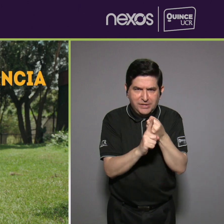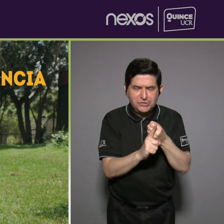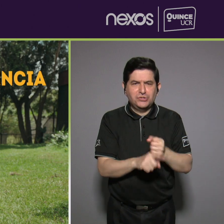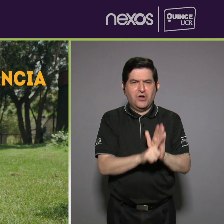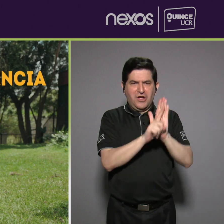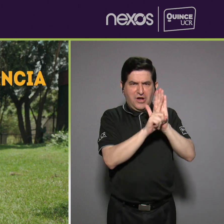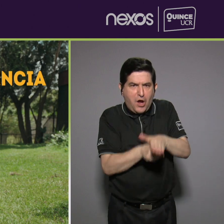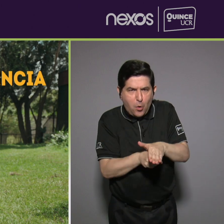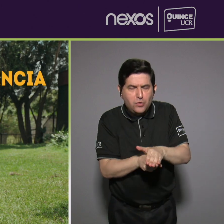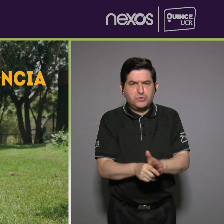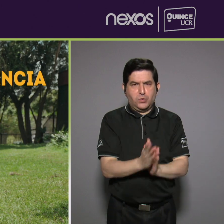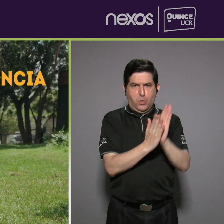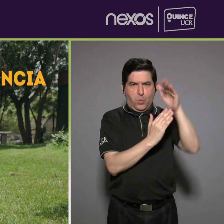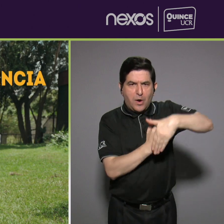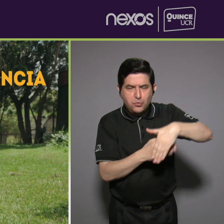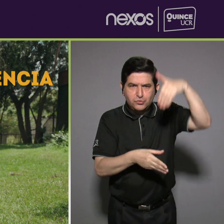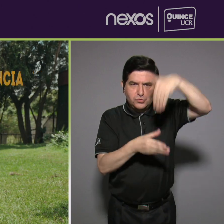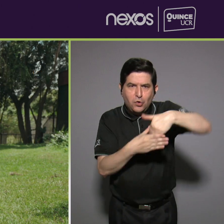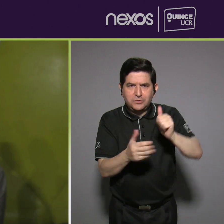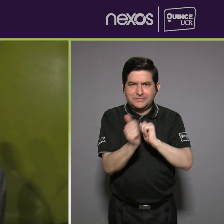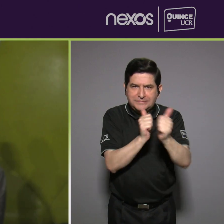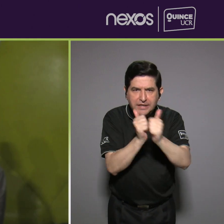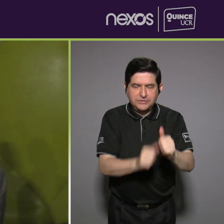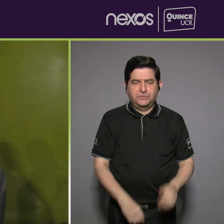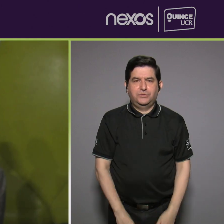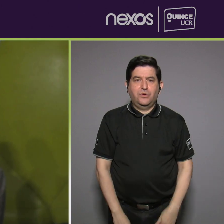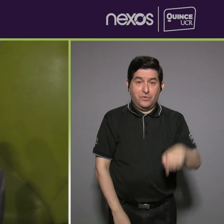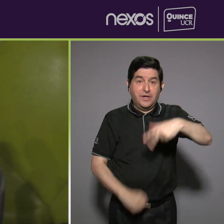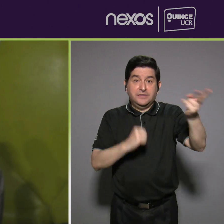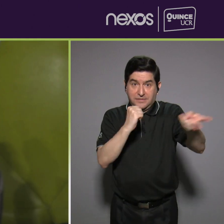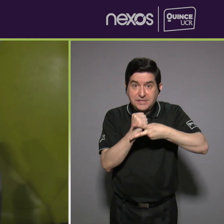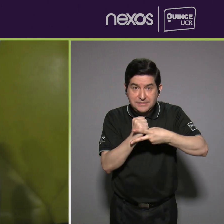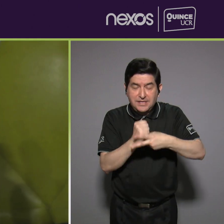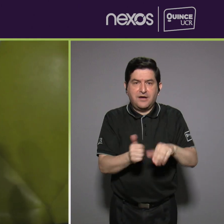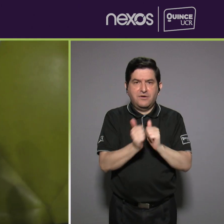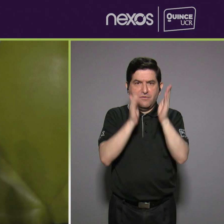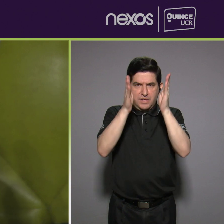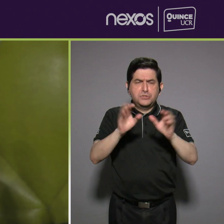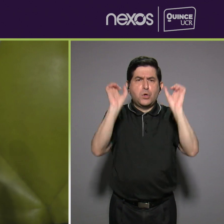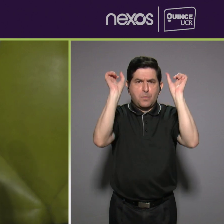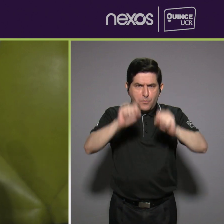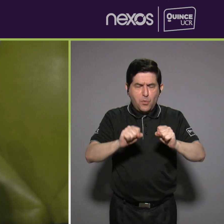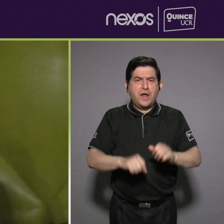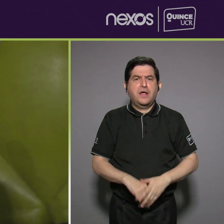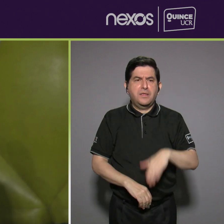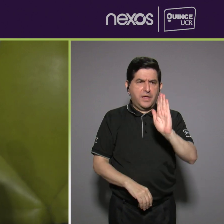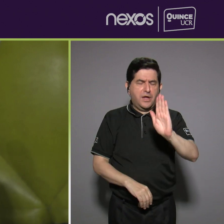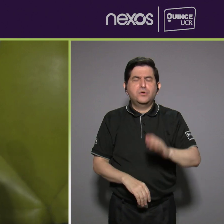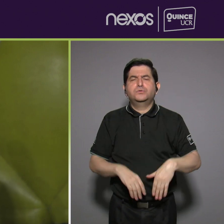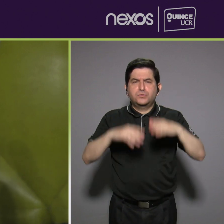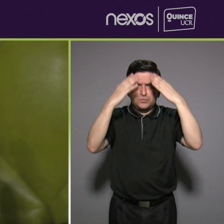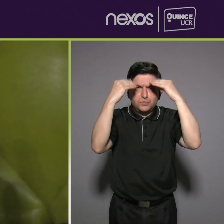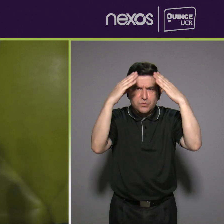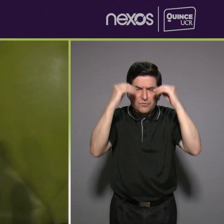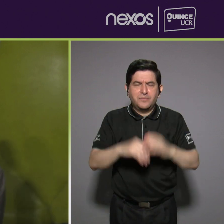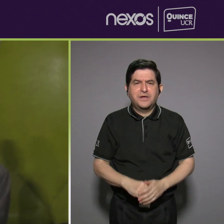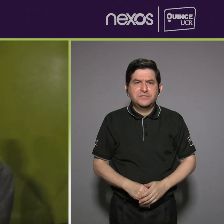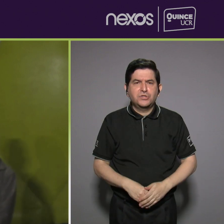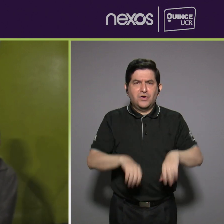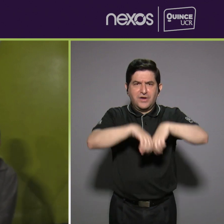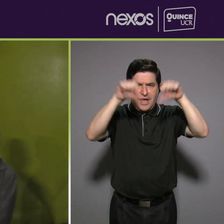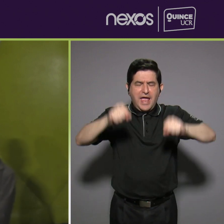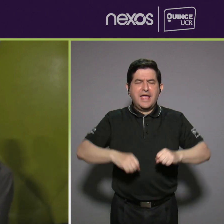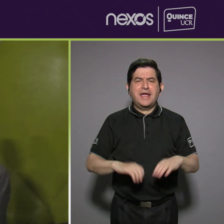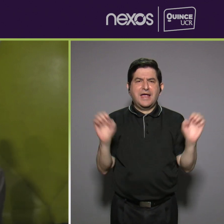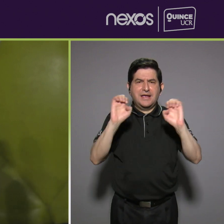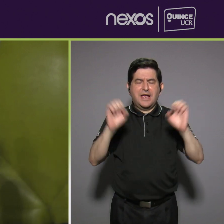acoso o abuso en el deporte. En esta edición, los atletas podrán colocar sus reportes a través de la línea del Sistema de